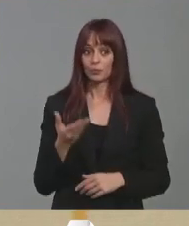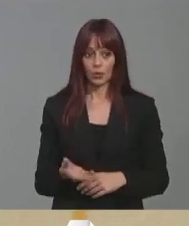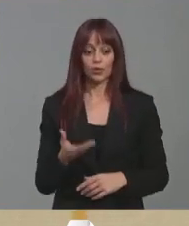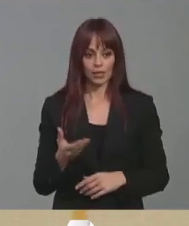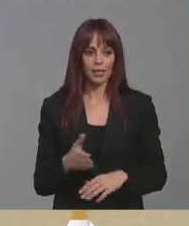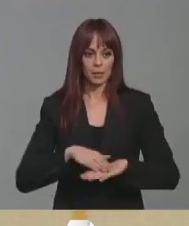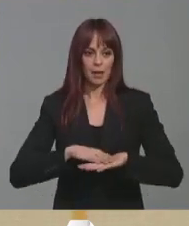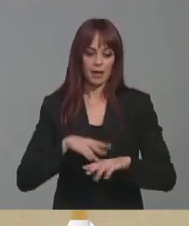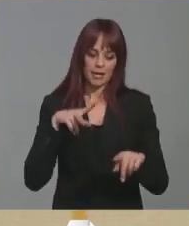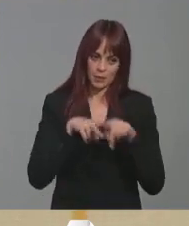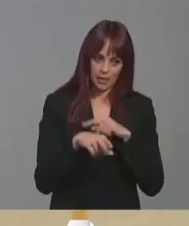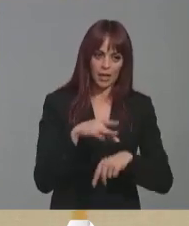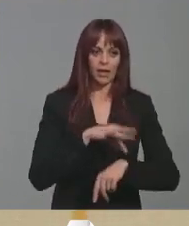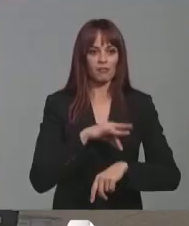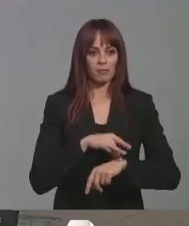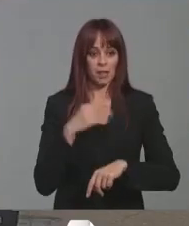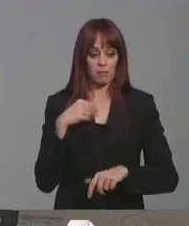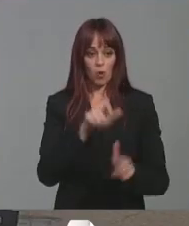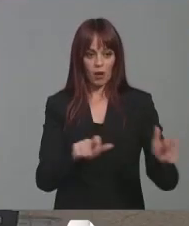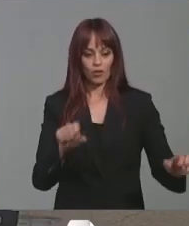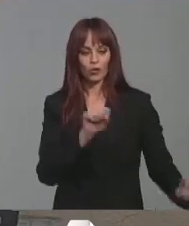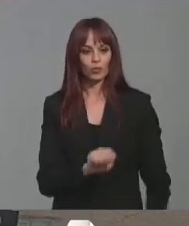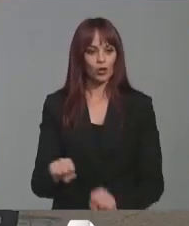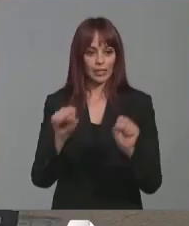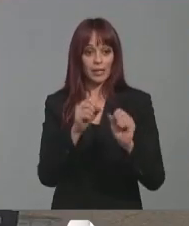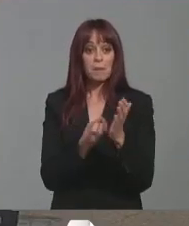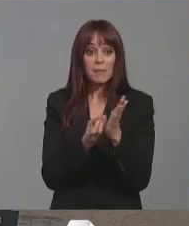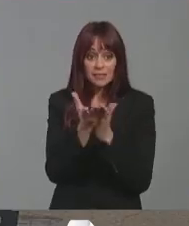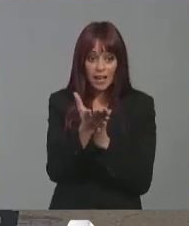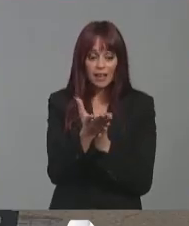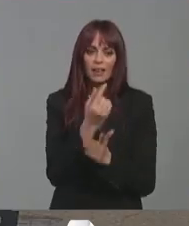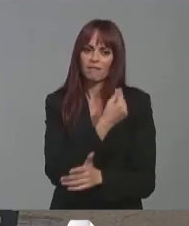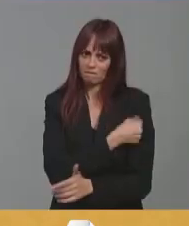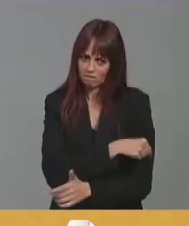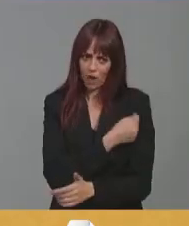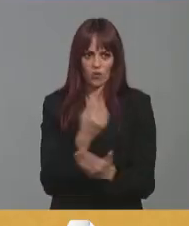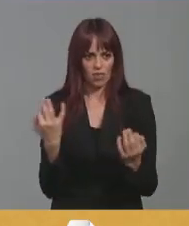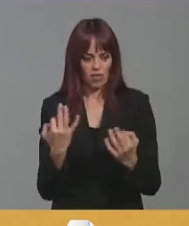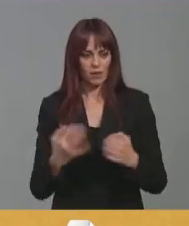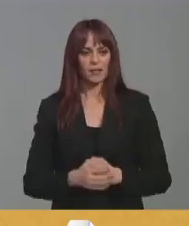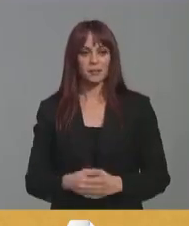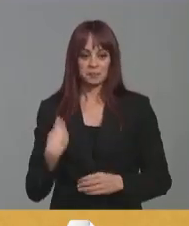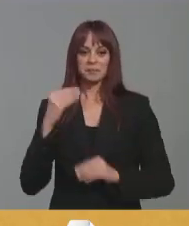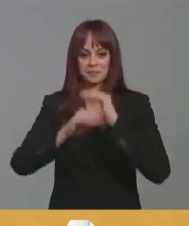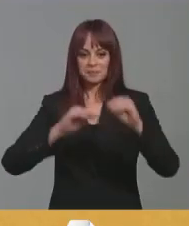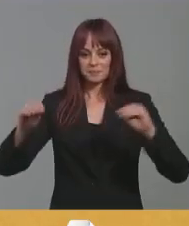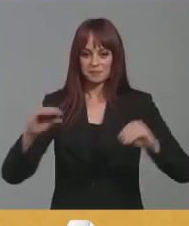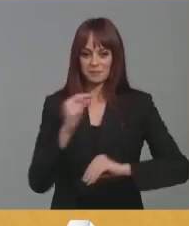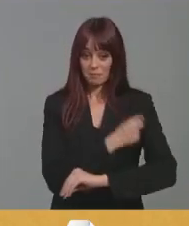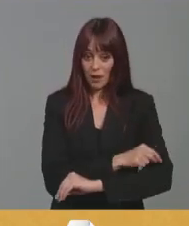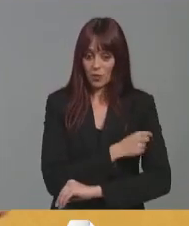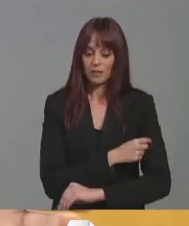prevenir la enfermedad y proteger a una población. Por tanto, el mensaje es que no vacunemos. Bueno, pues ahí queda ese llamamiento y también